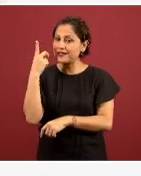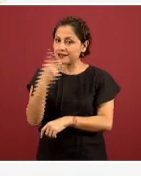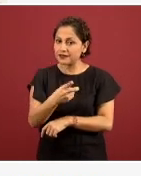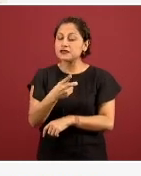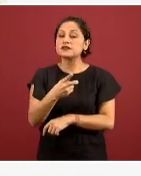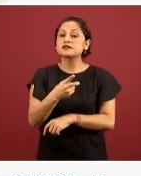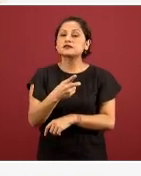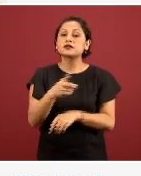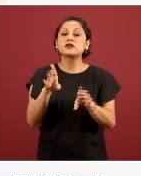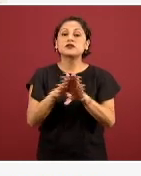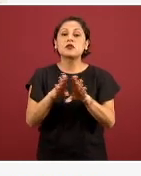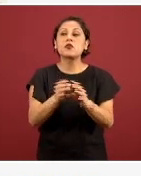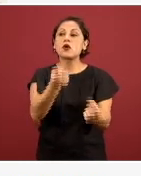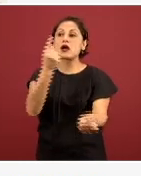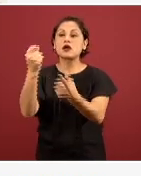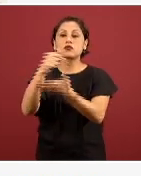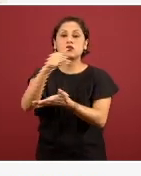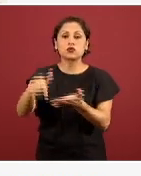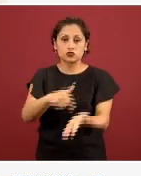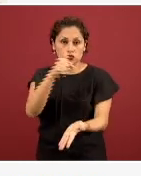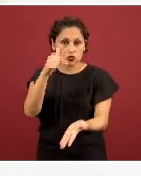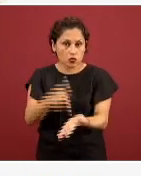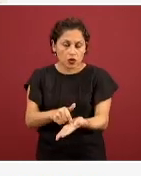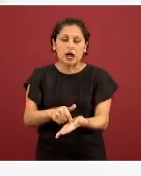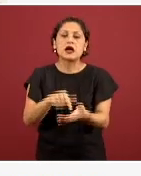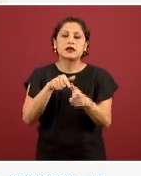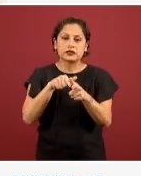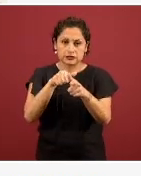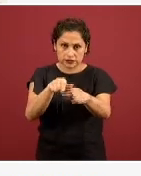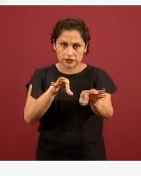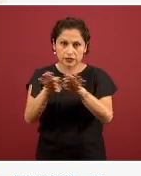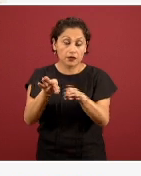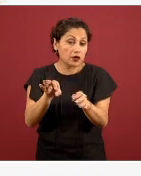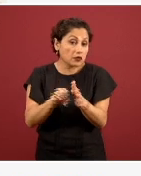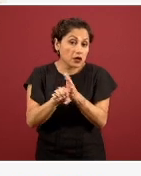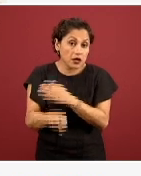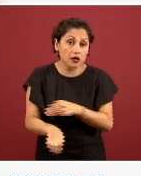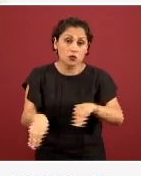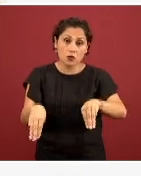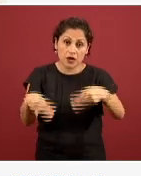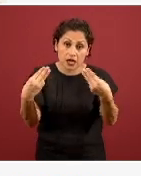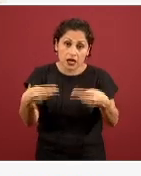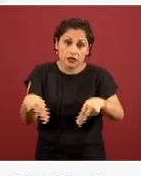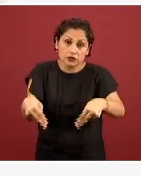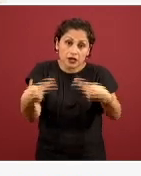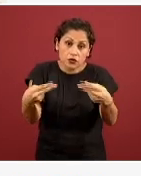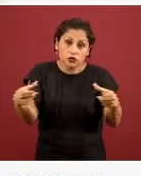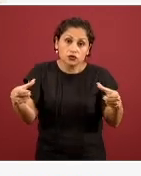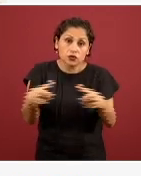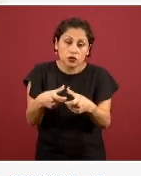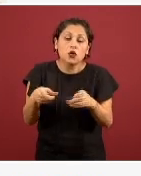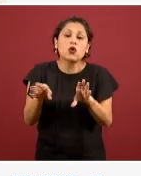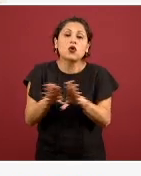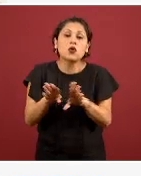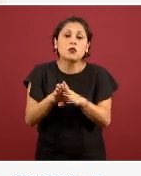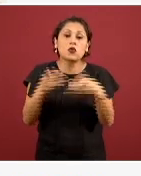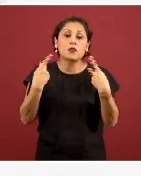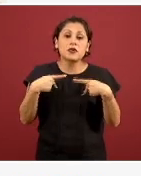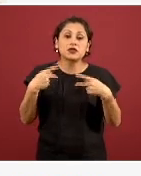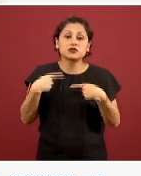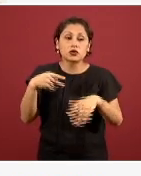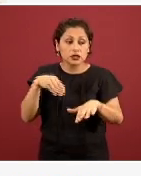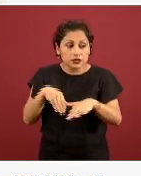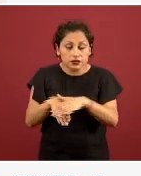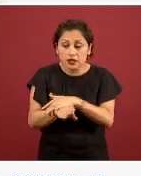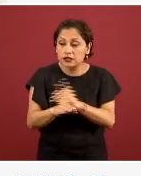en funcionamiento como los mercados y supermercados, cómo establecer la sana distancia, a qué distancia hay que estar,